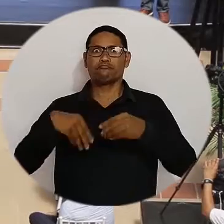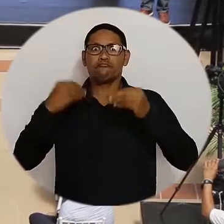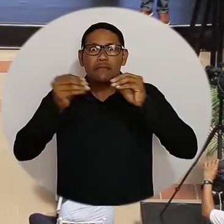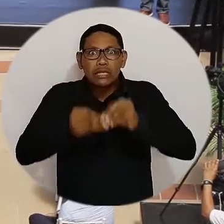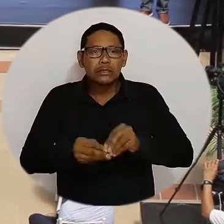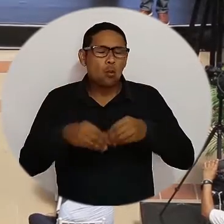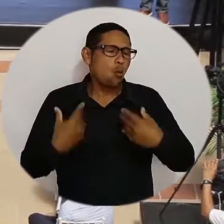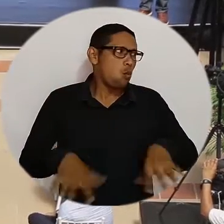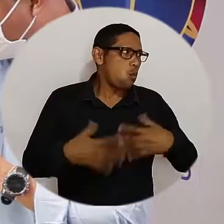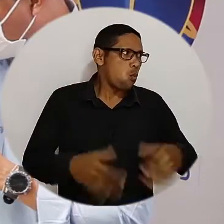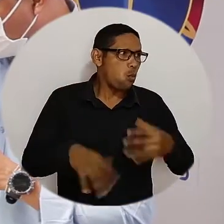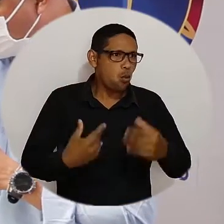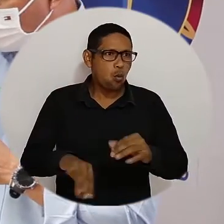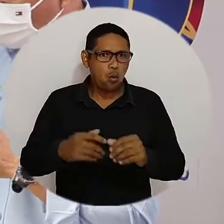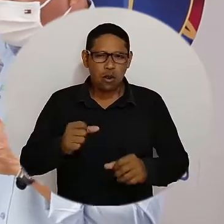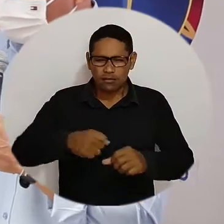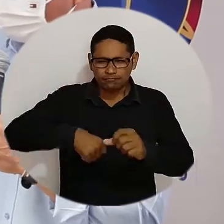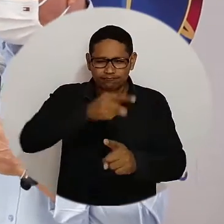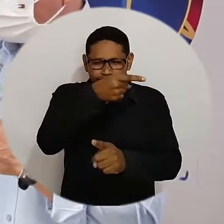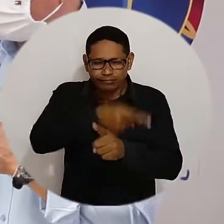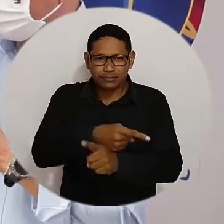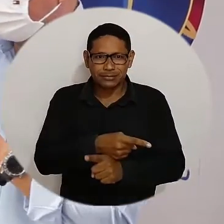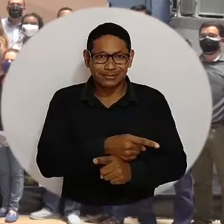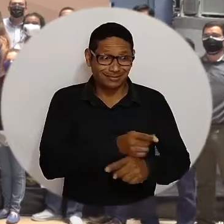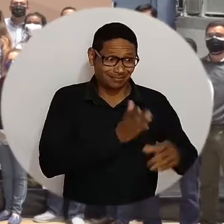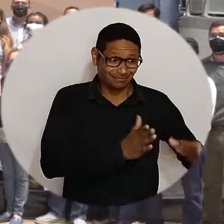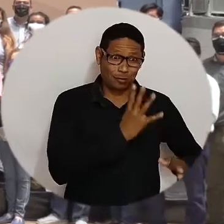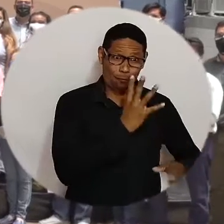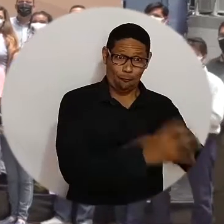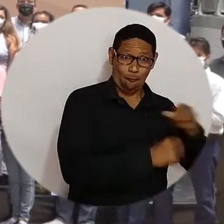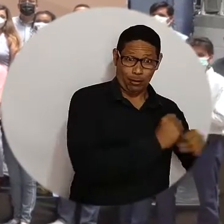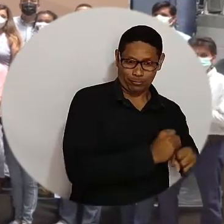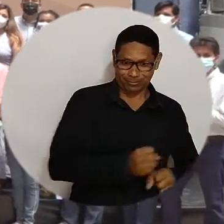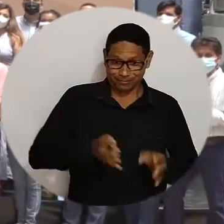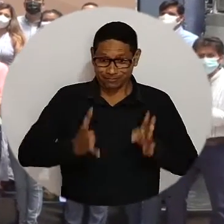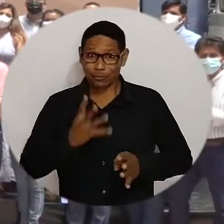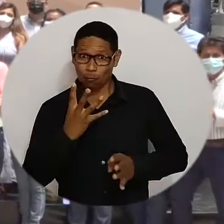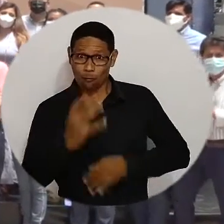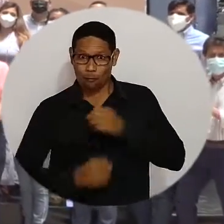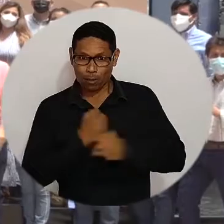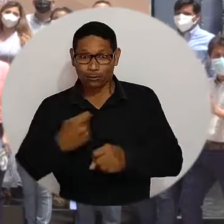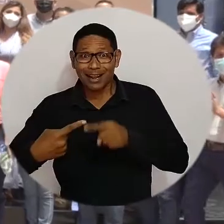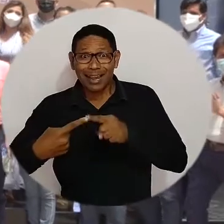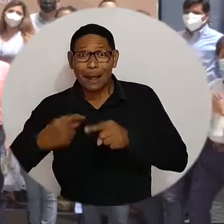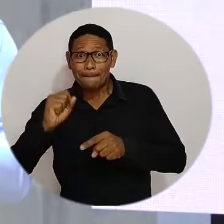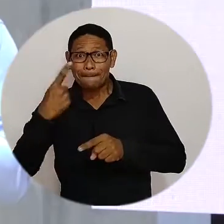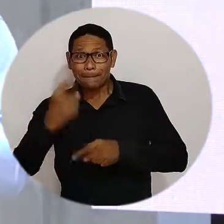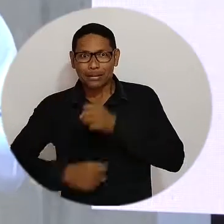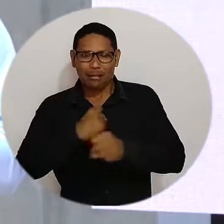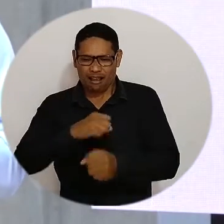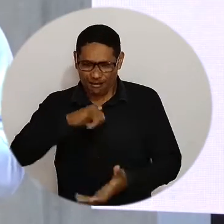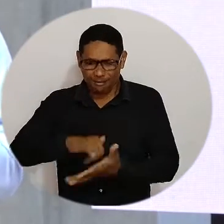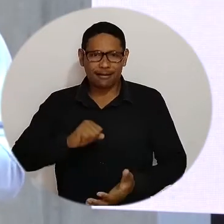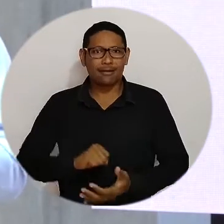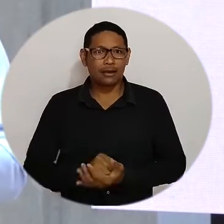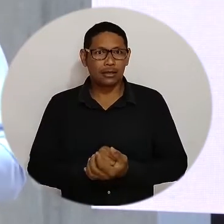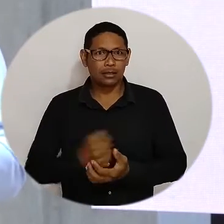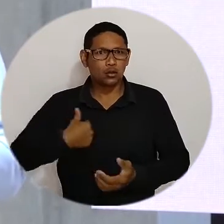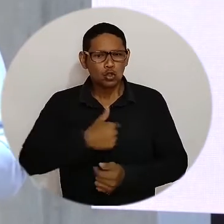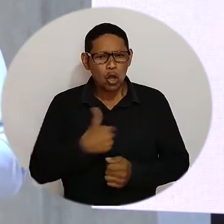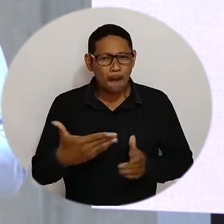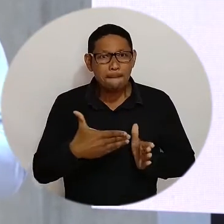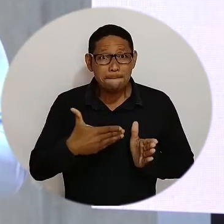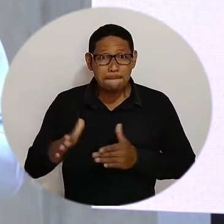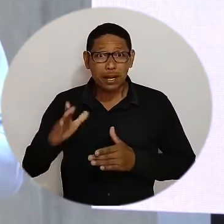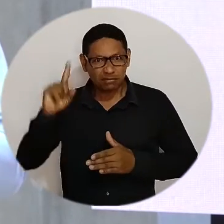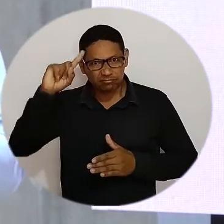este, es uno de los logros que se consignan dentro del primer año del segundo periodo de gobierno de Pablo Vera Salazar. Y incorporamos al plan de